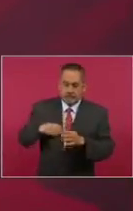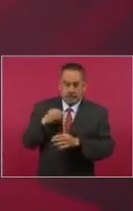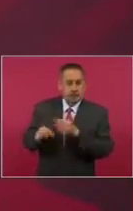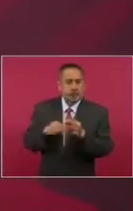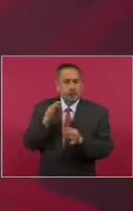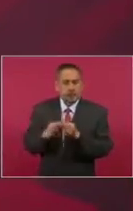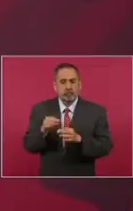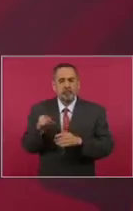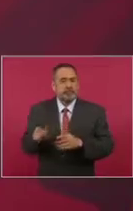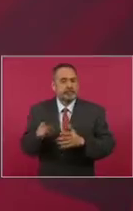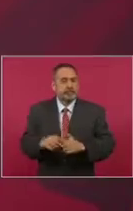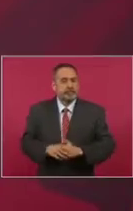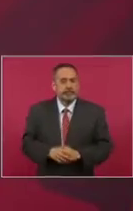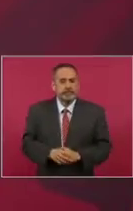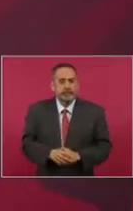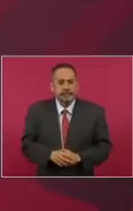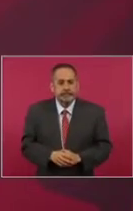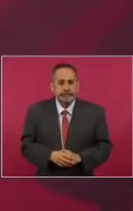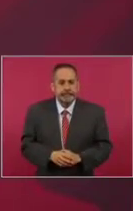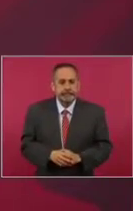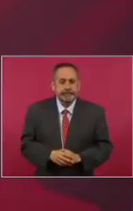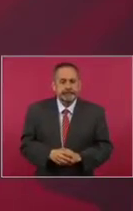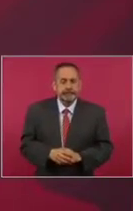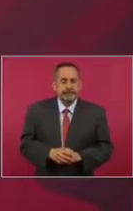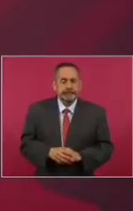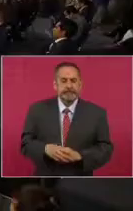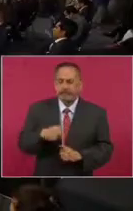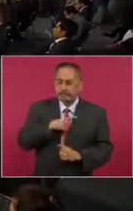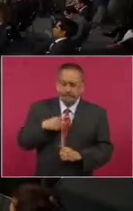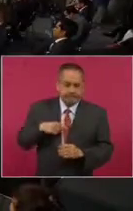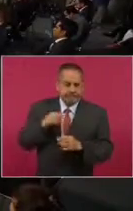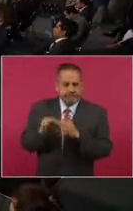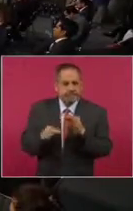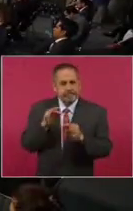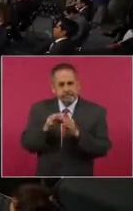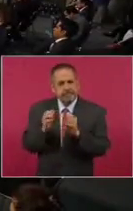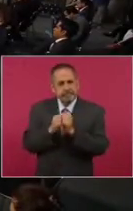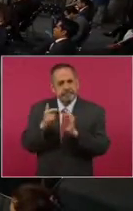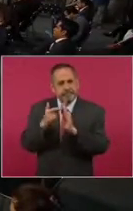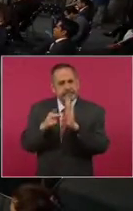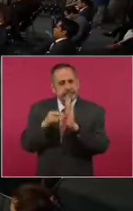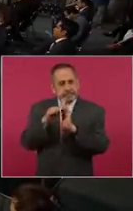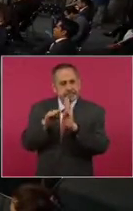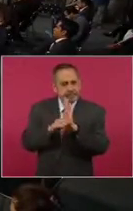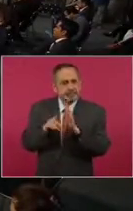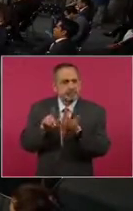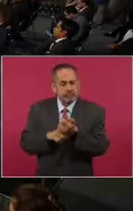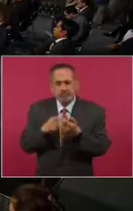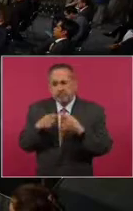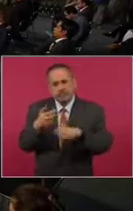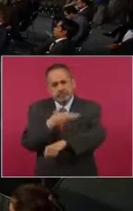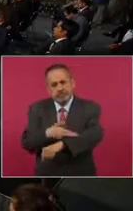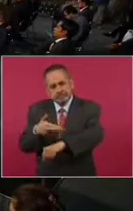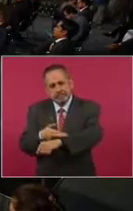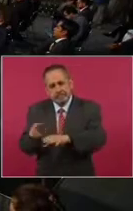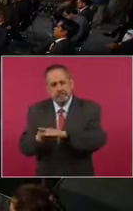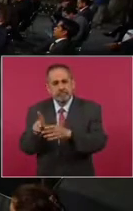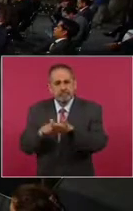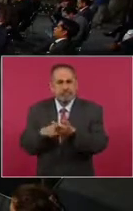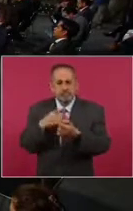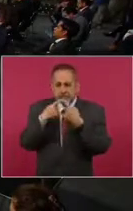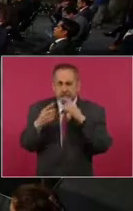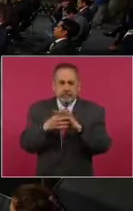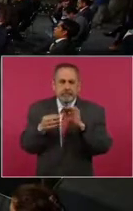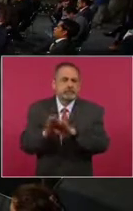con todas las normas. Y se están haciendo esos trámites y se